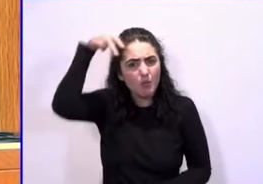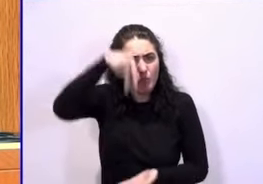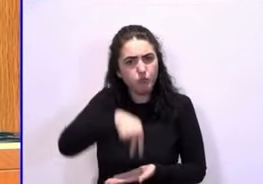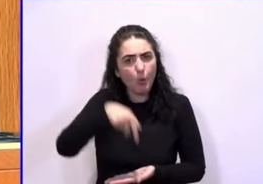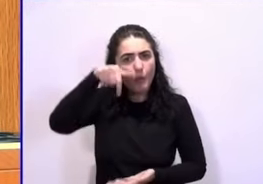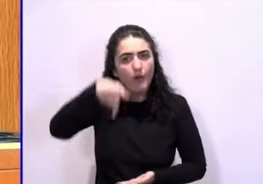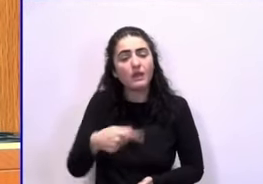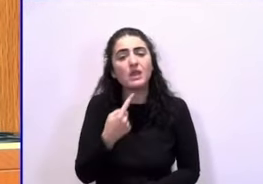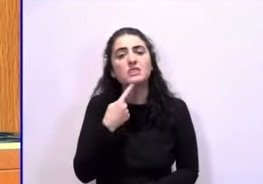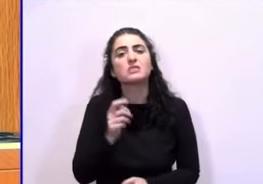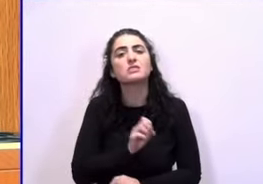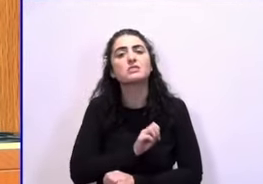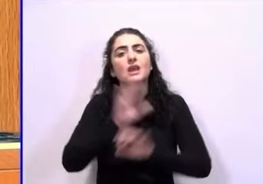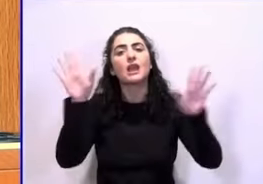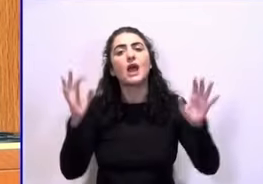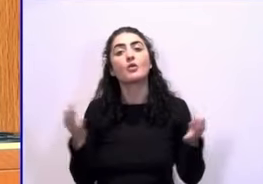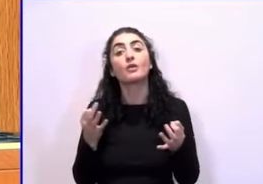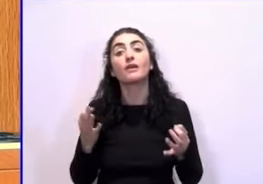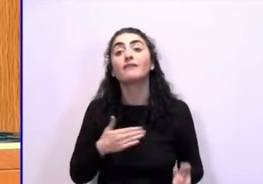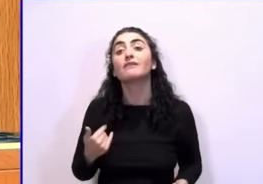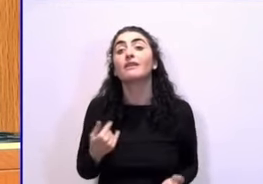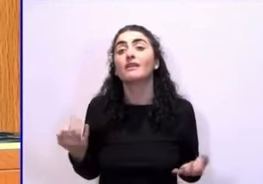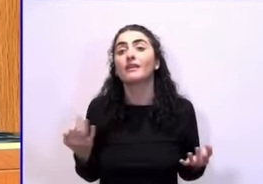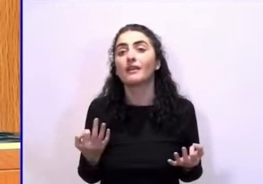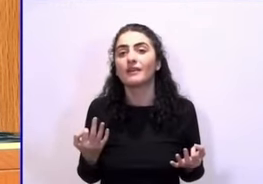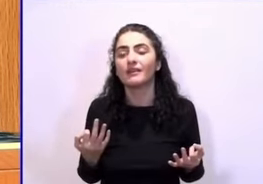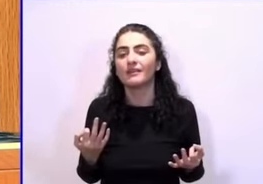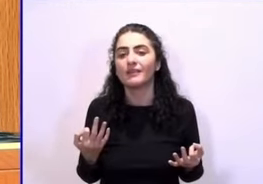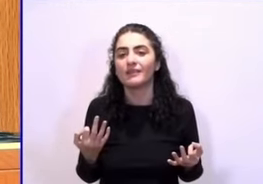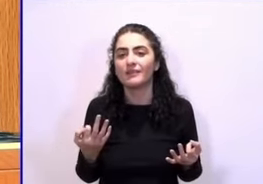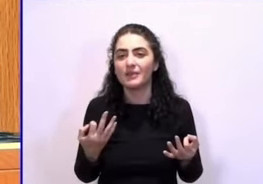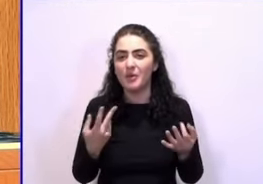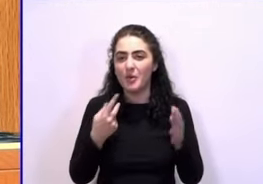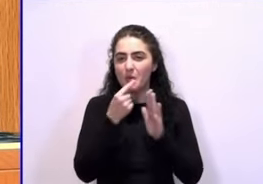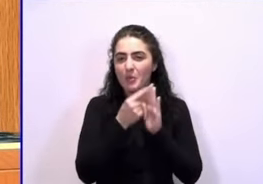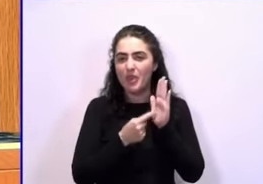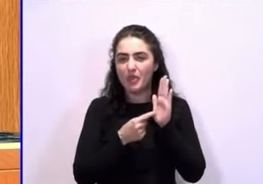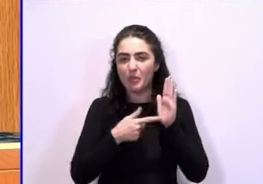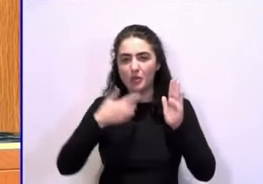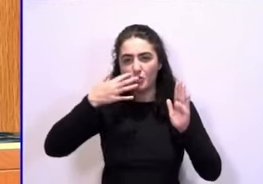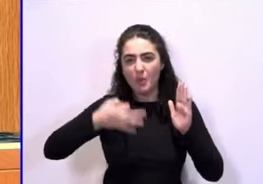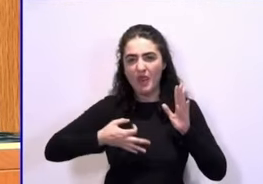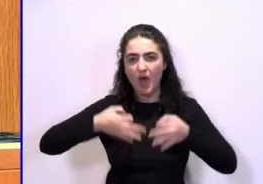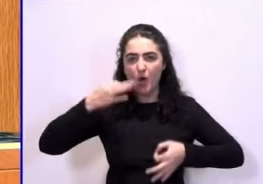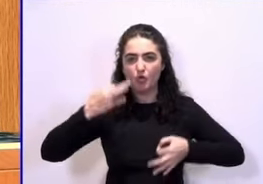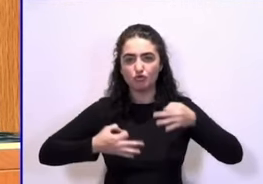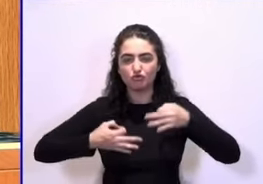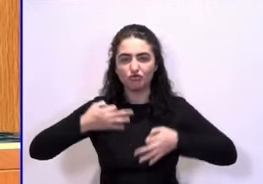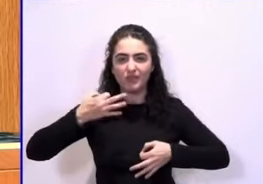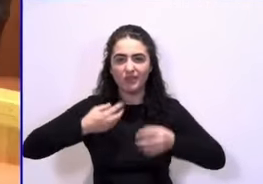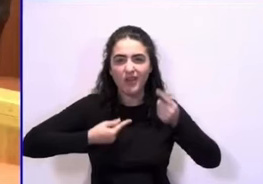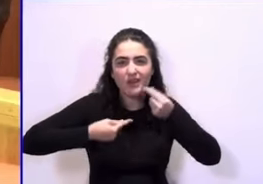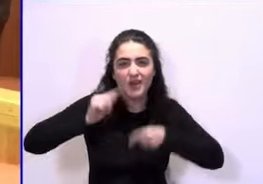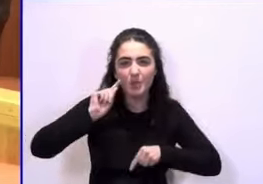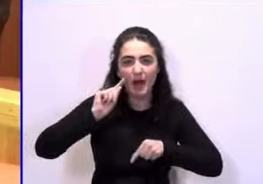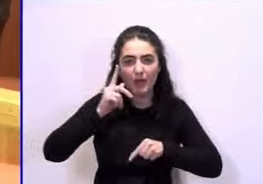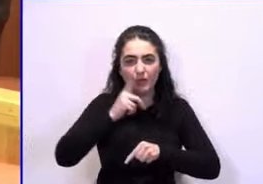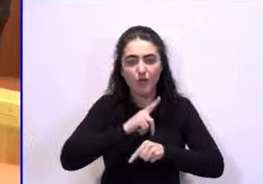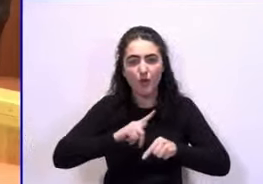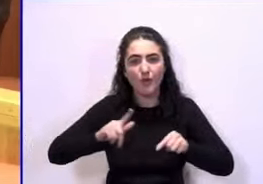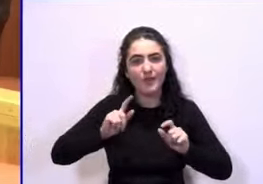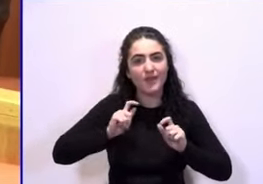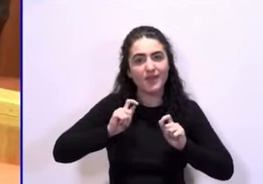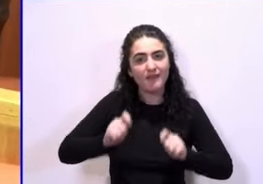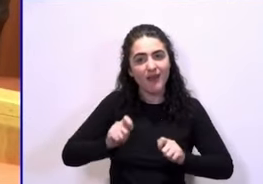claramente que lo que quieren no es otra cosa que acabar con los principios de verdad, justicia, reparación y garantías de no